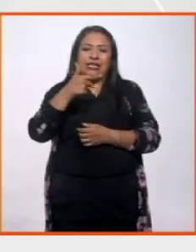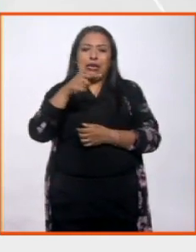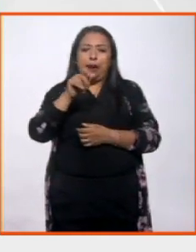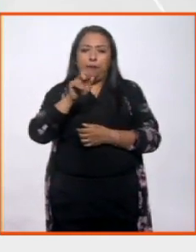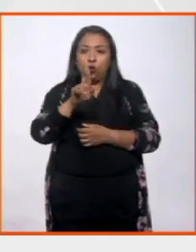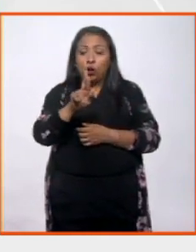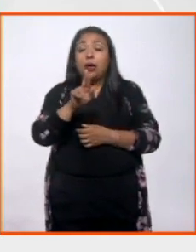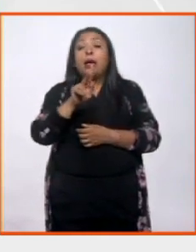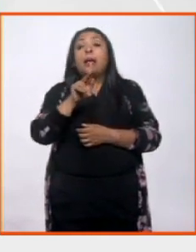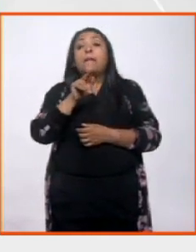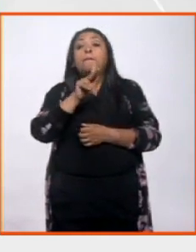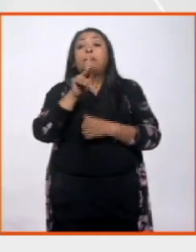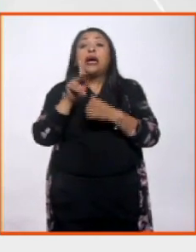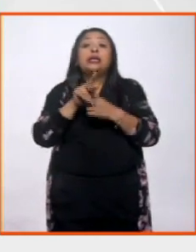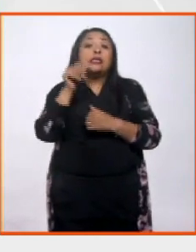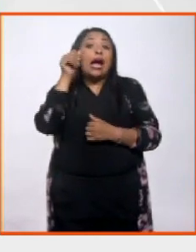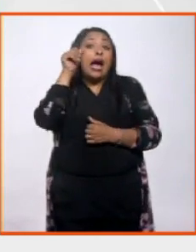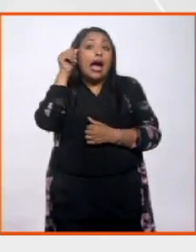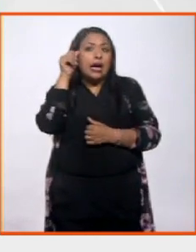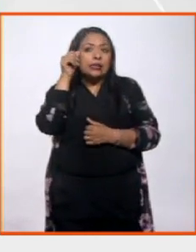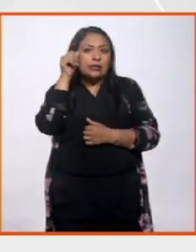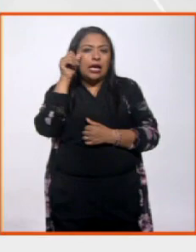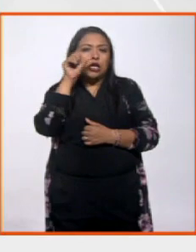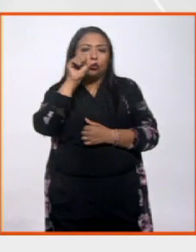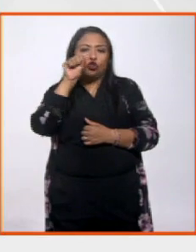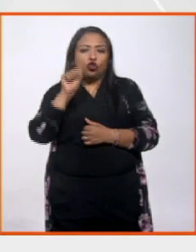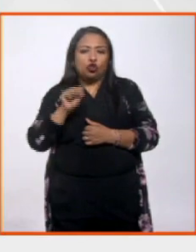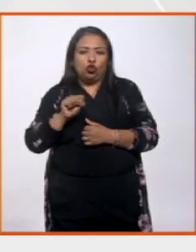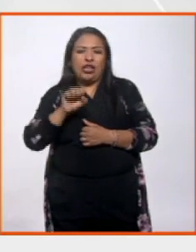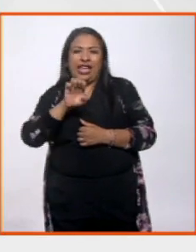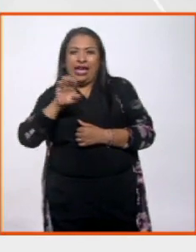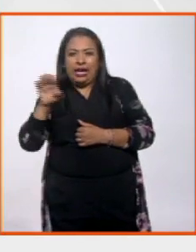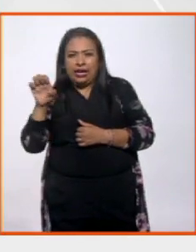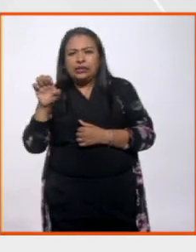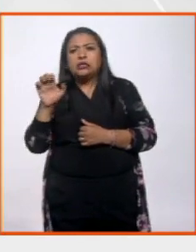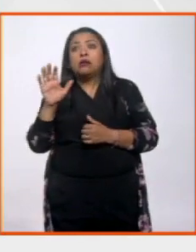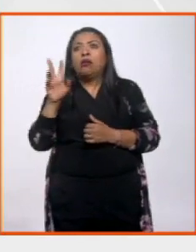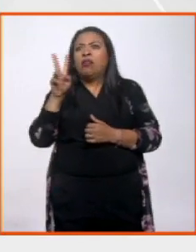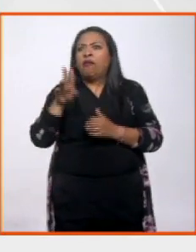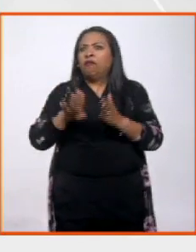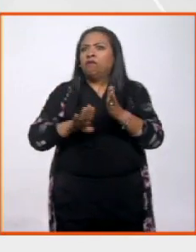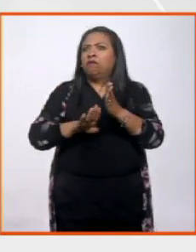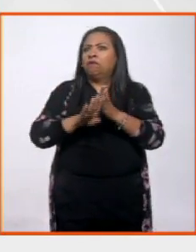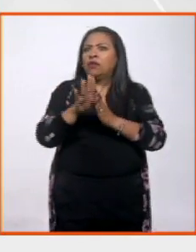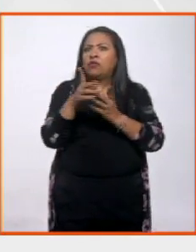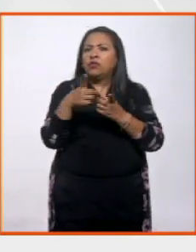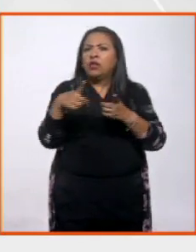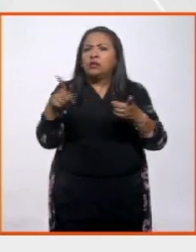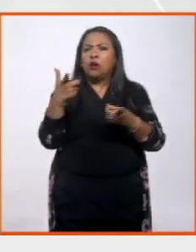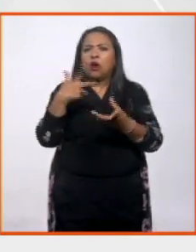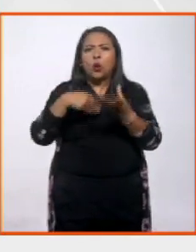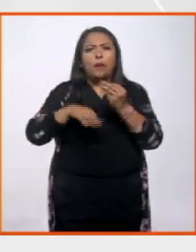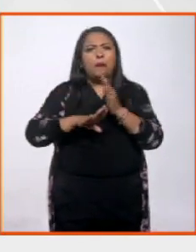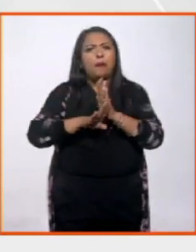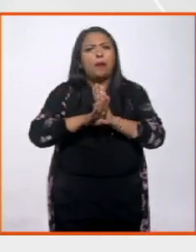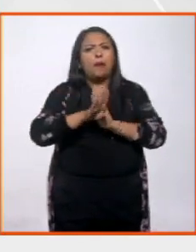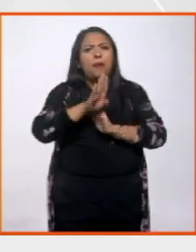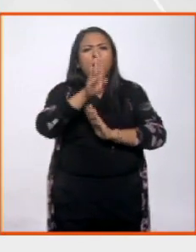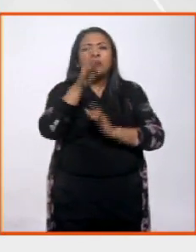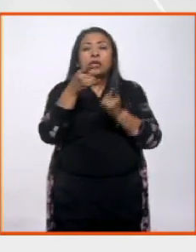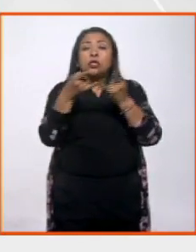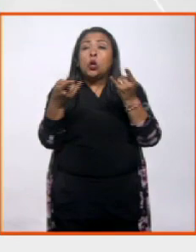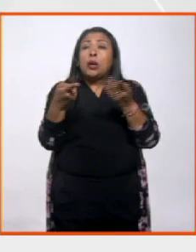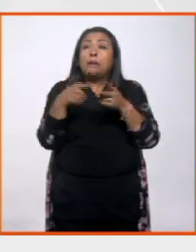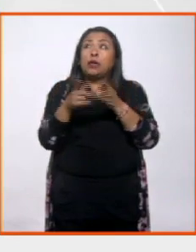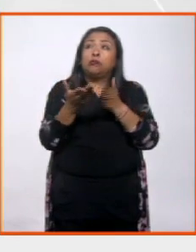país del sudeste asiático, una pequeña isla-estado de una enorme prosperidad, un enorme desarrollo económico. Y esta historia comienza hace